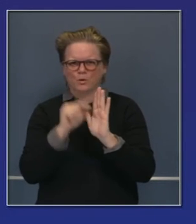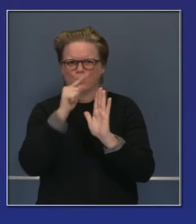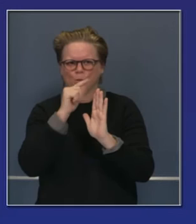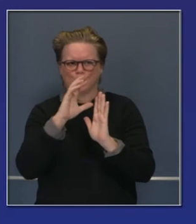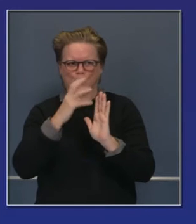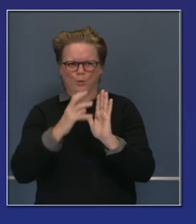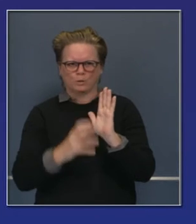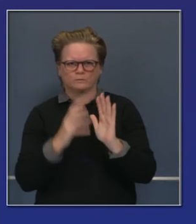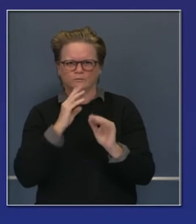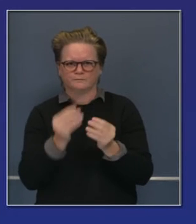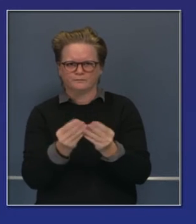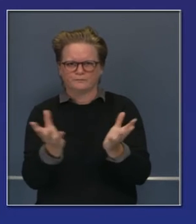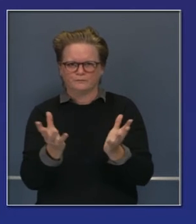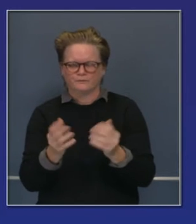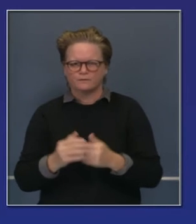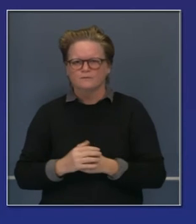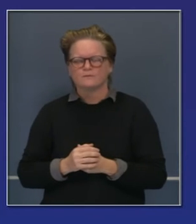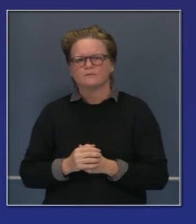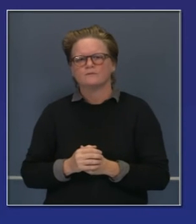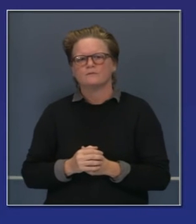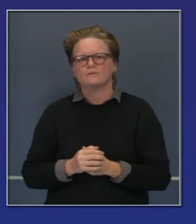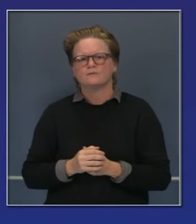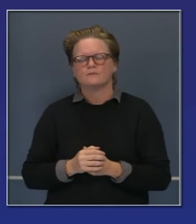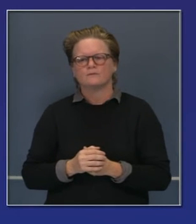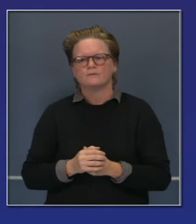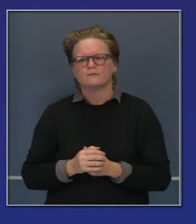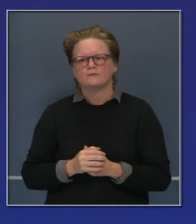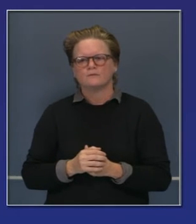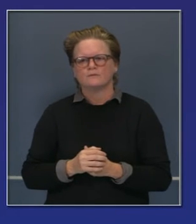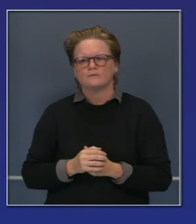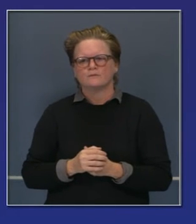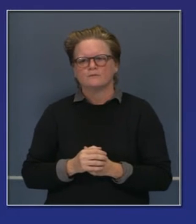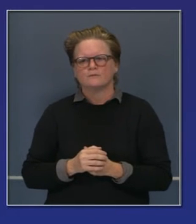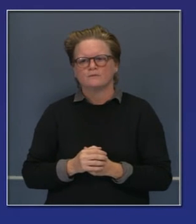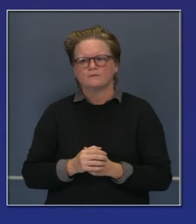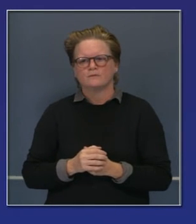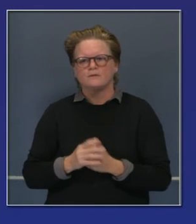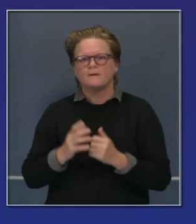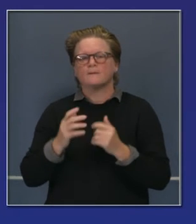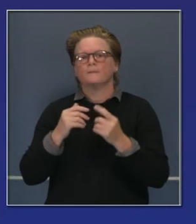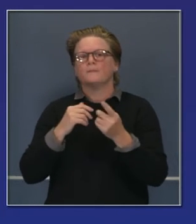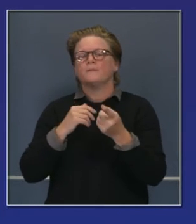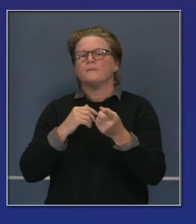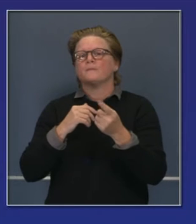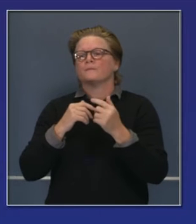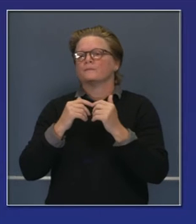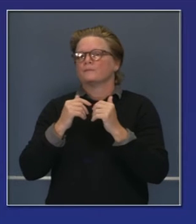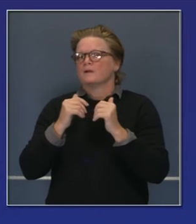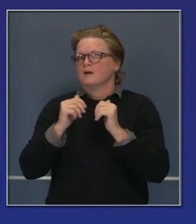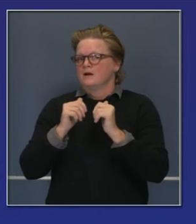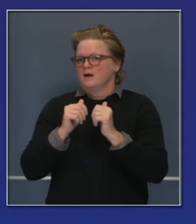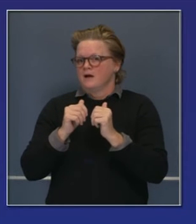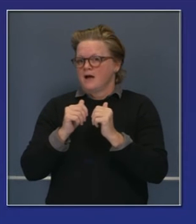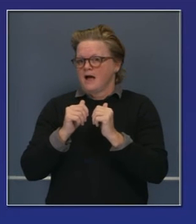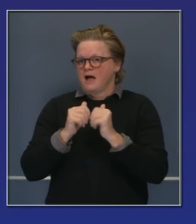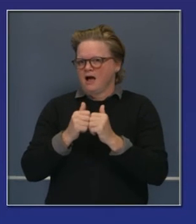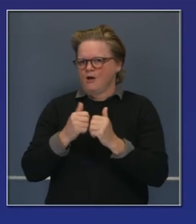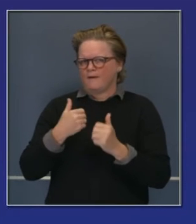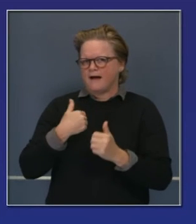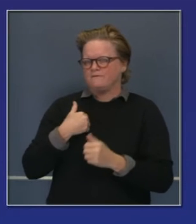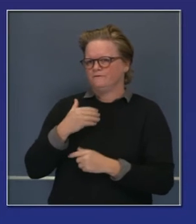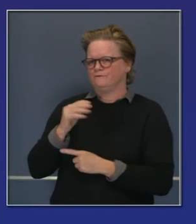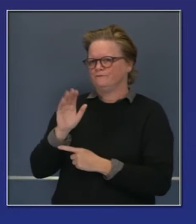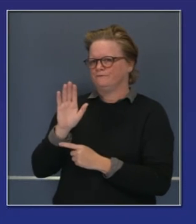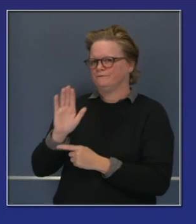Pero en base a la información que hemos recibido en el estado de California, será distribuido a través de su red existente, esas primeras